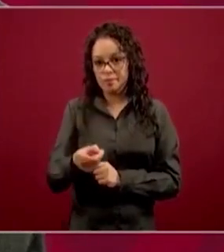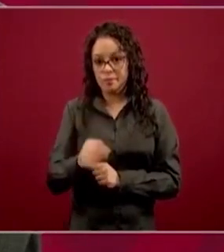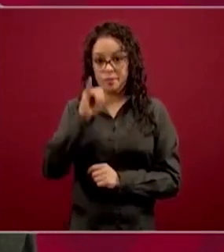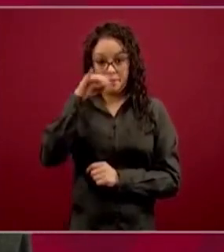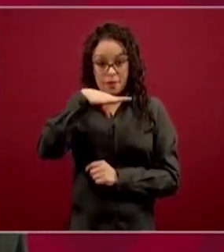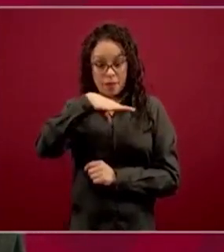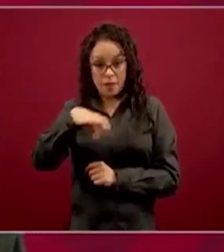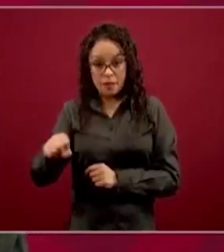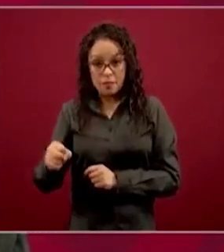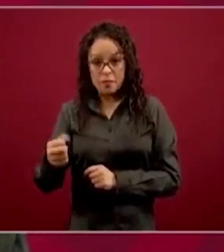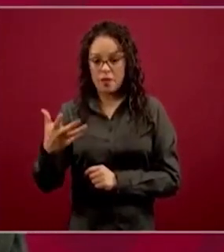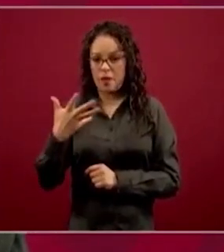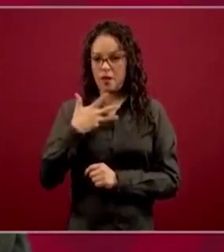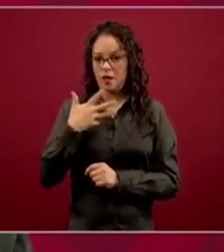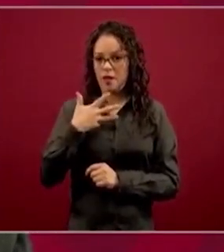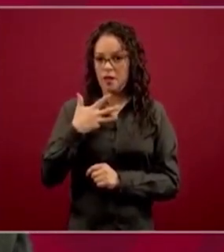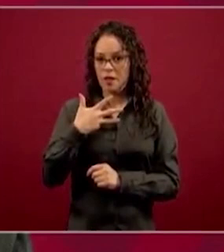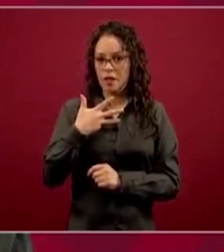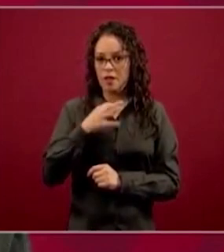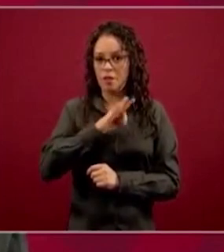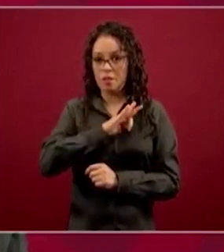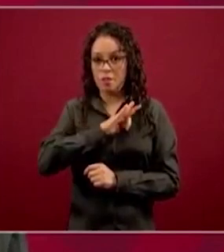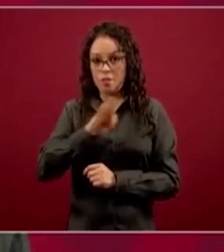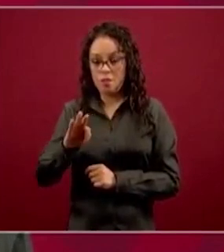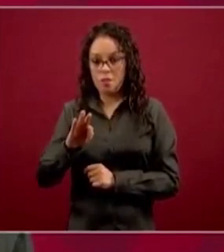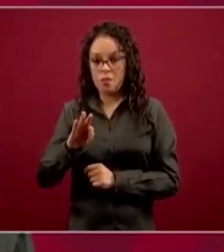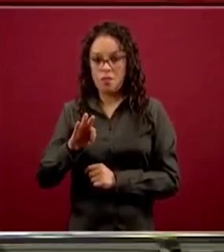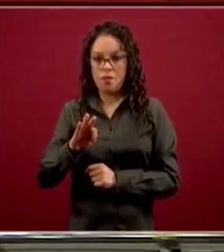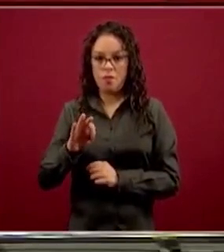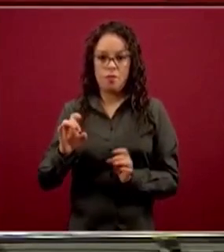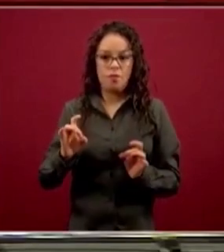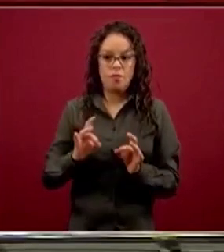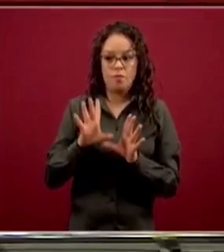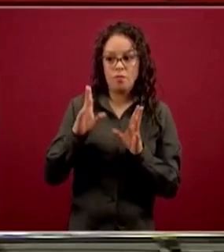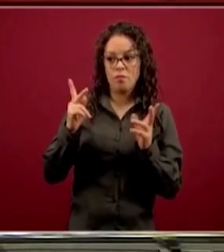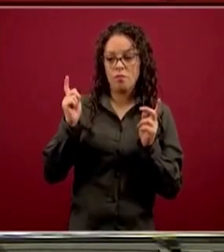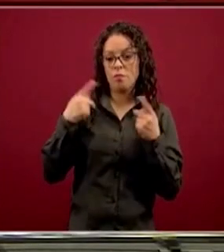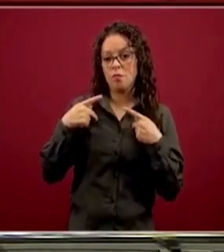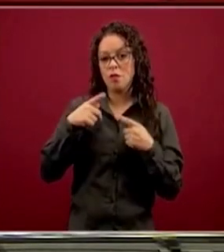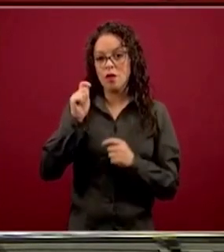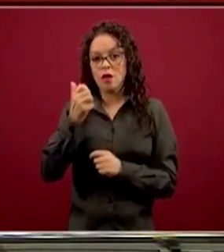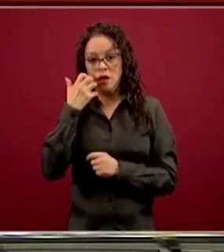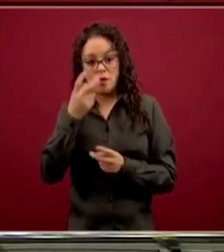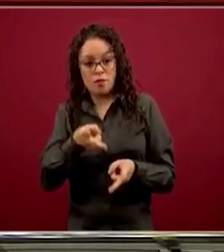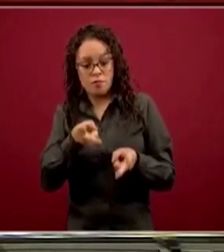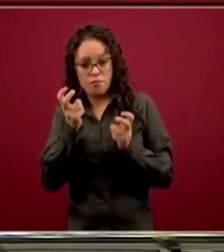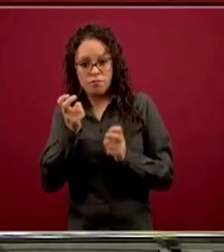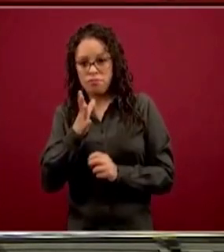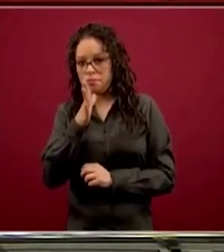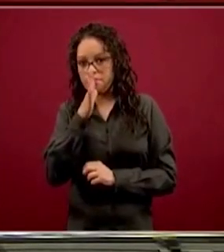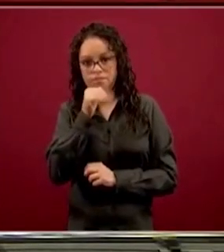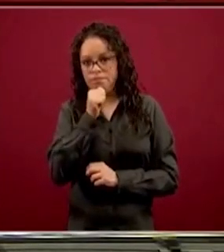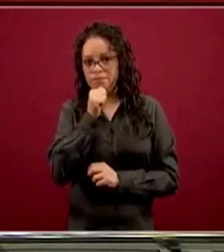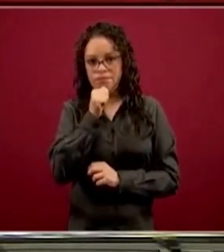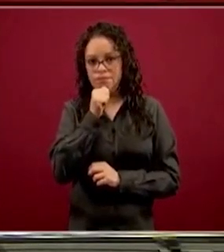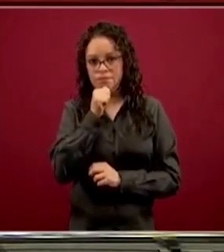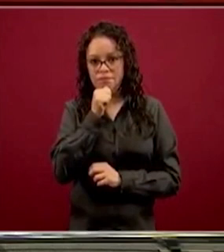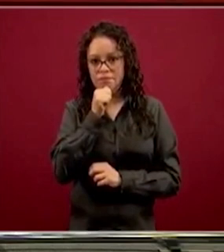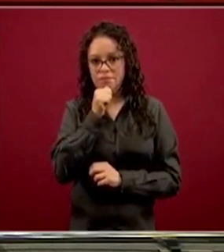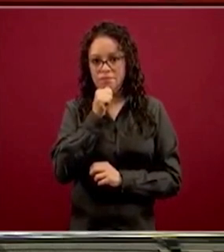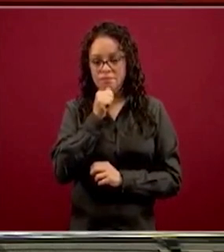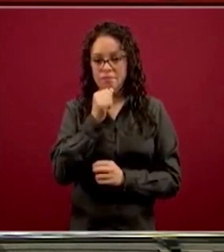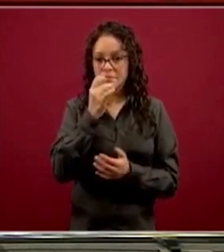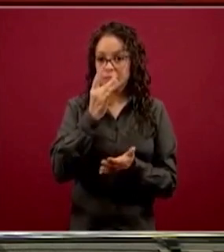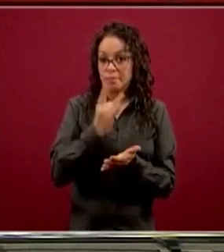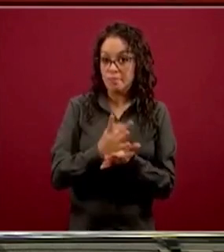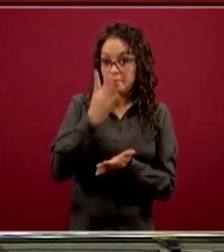problema de robo hormiga. La preocupación y el problema es lo que puede